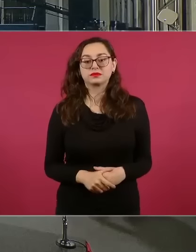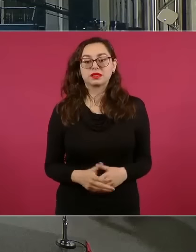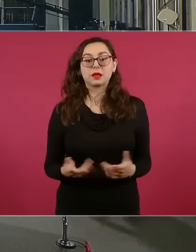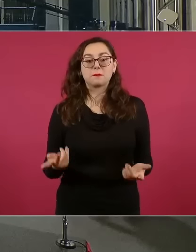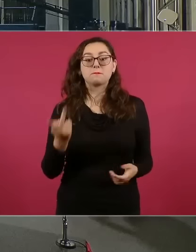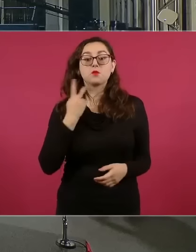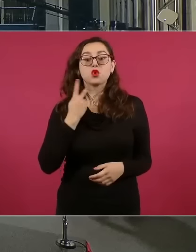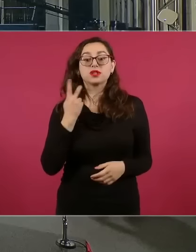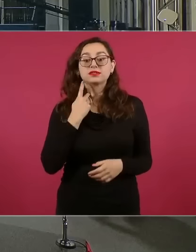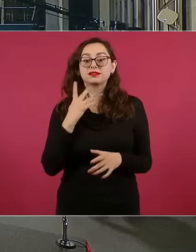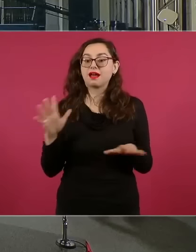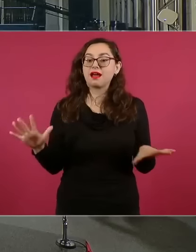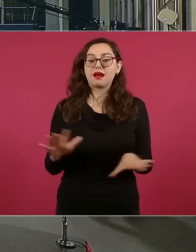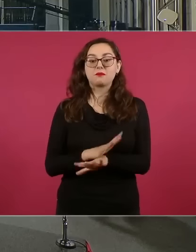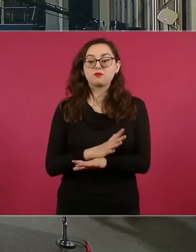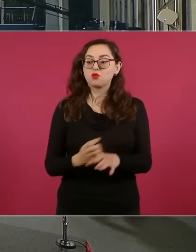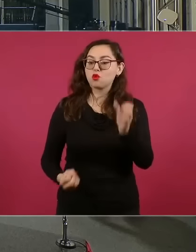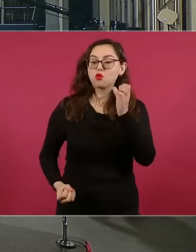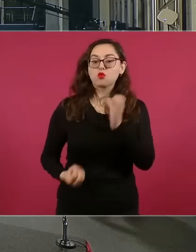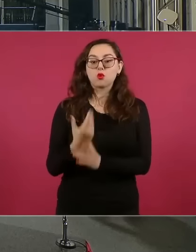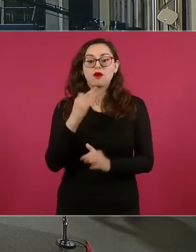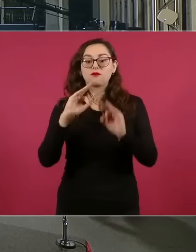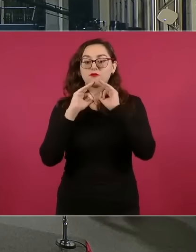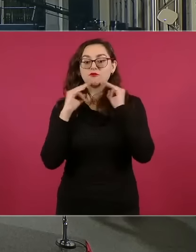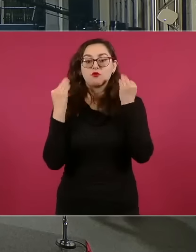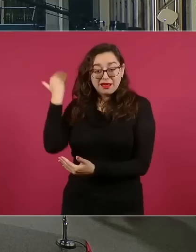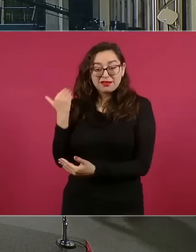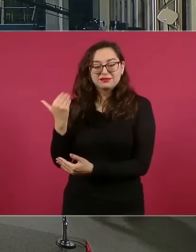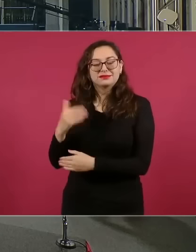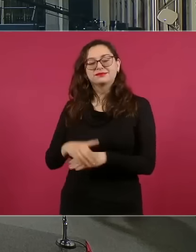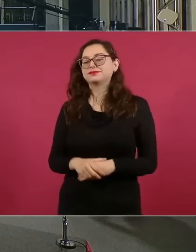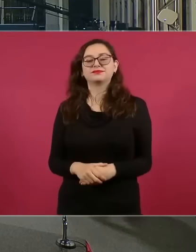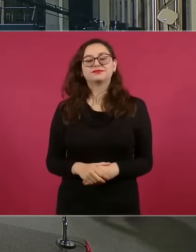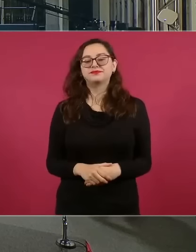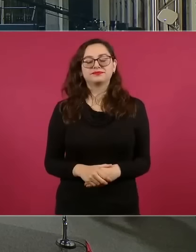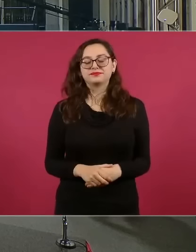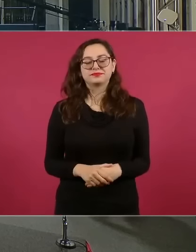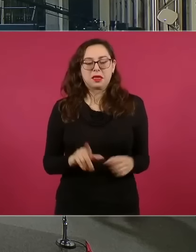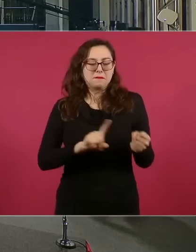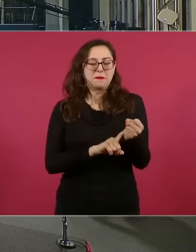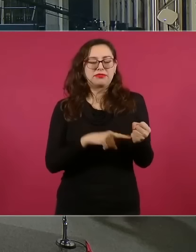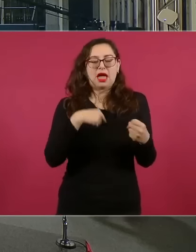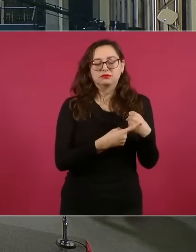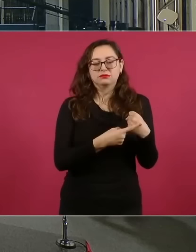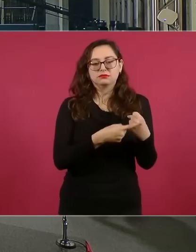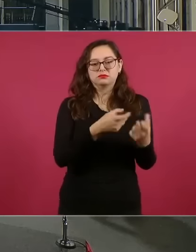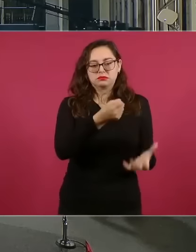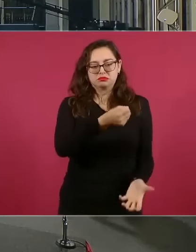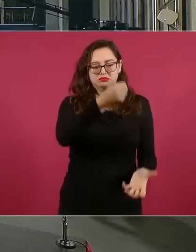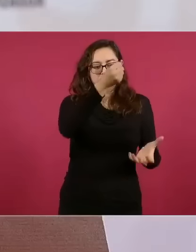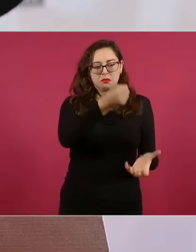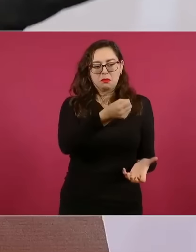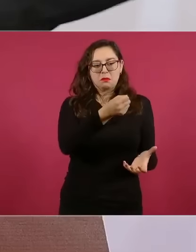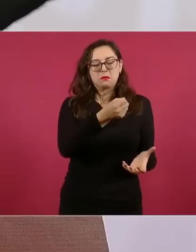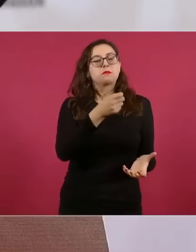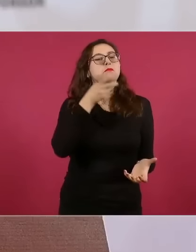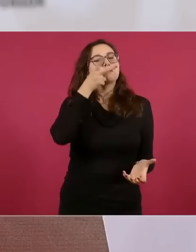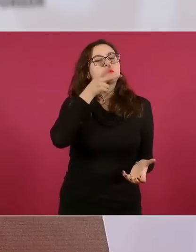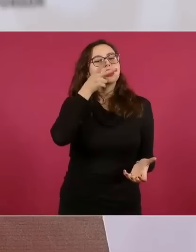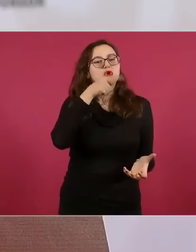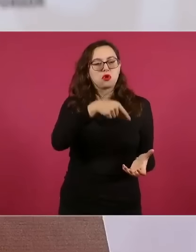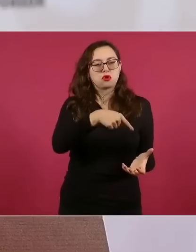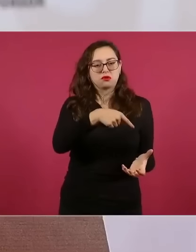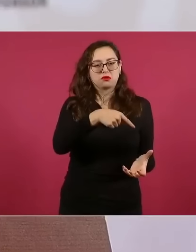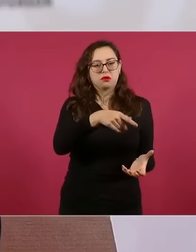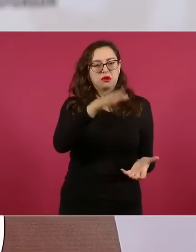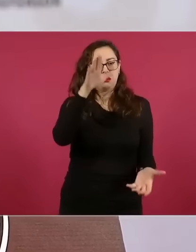política ya hay reacomodos no se puede poner vino nuevo en botellas viejas ya no es nada más lo